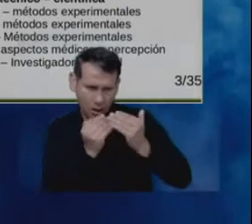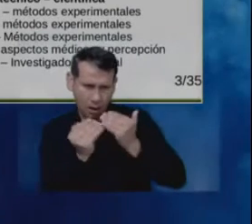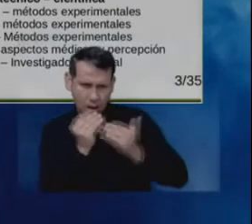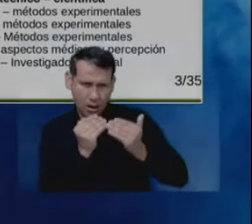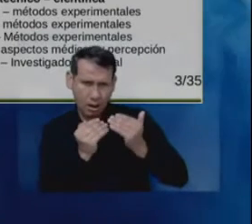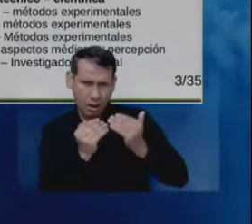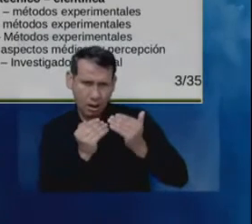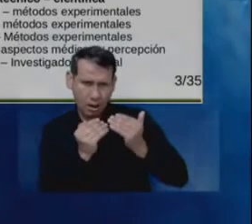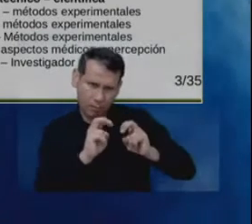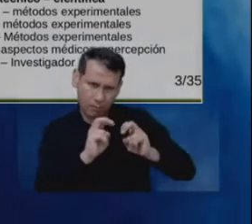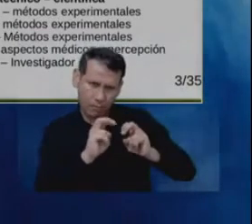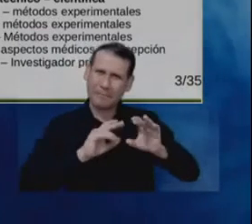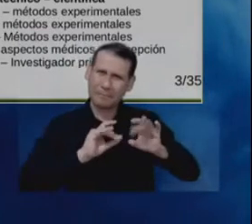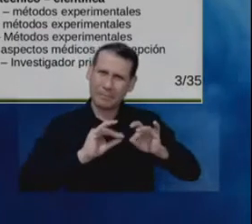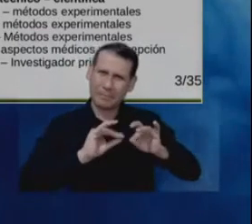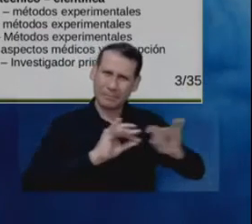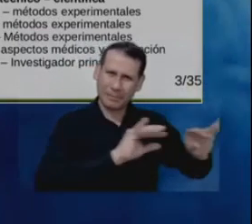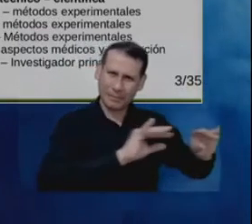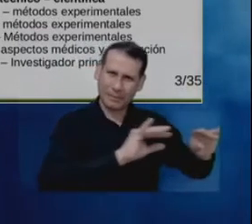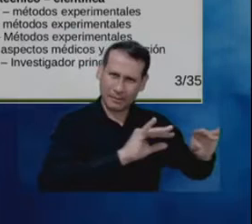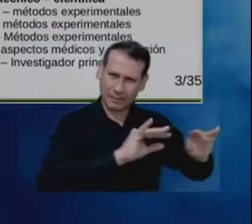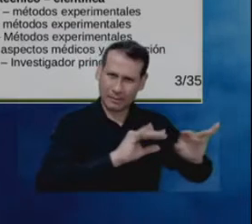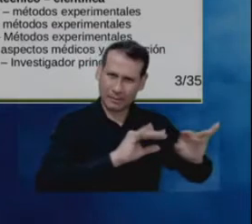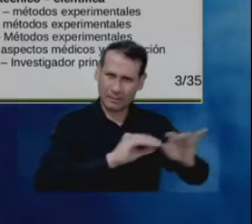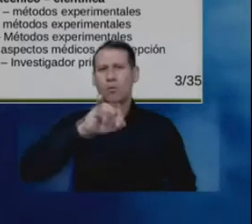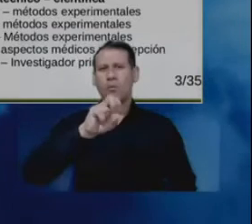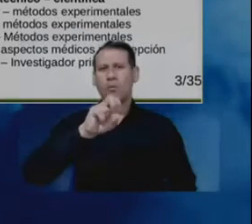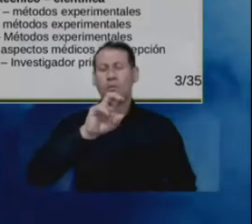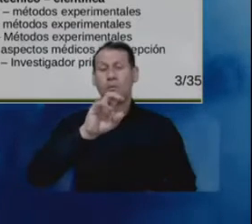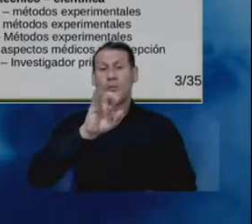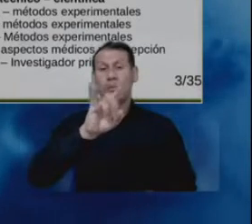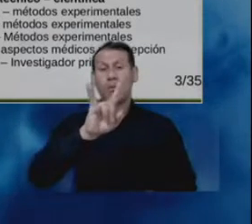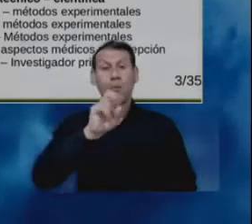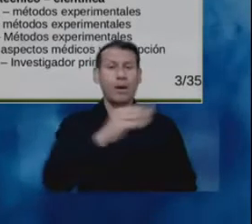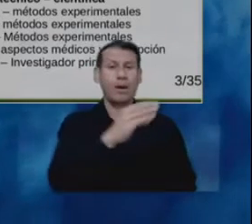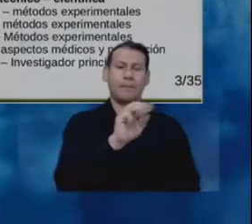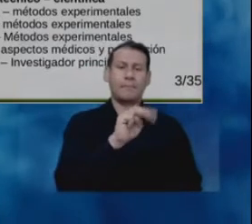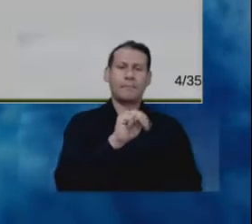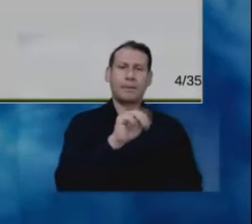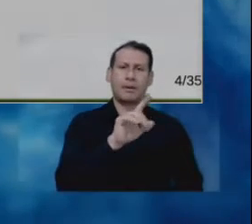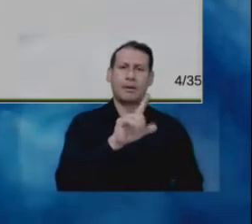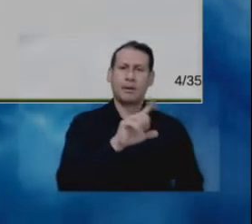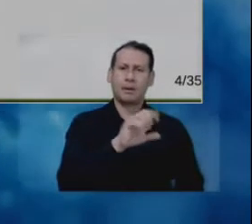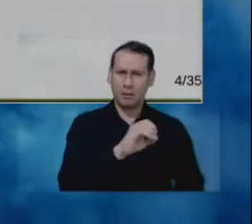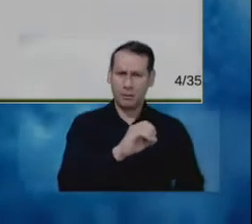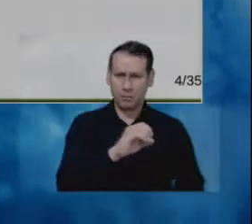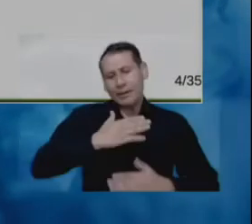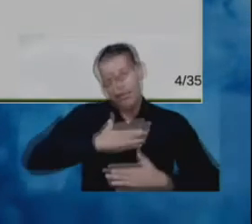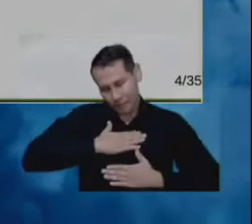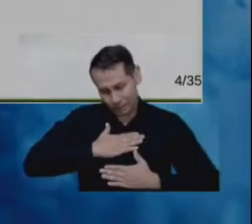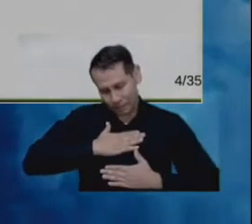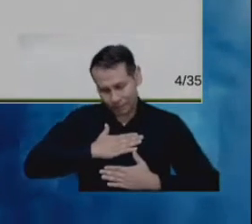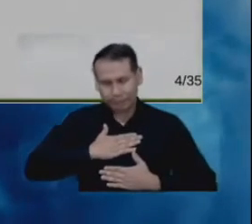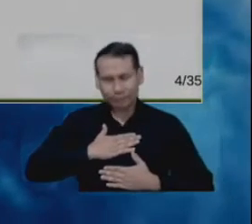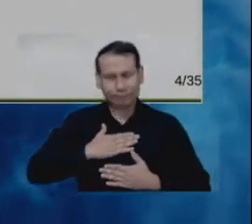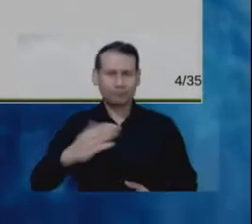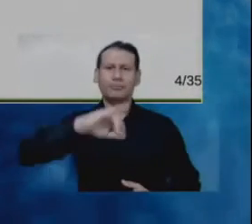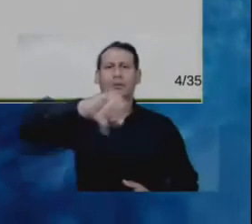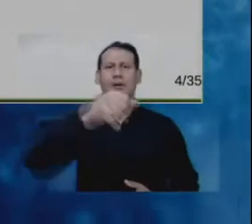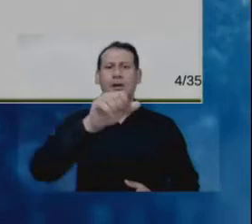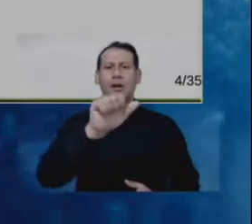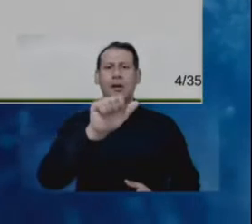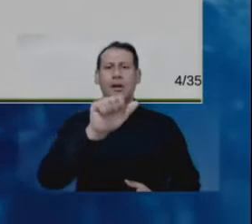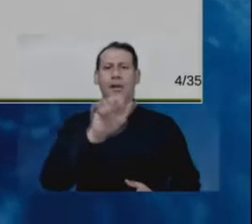Y finalmente, quien les habla, con mucho gusto aquí, Javier Araqui. Vamos a iniciar presentando algunas